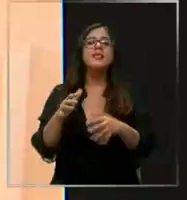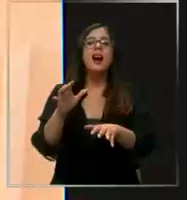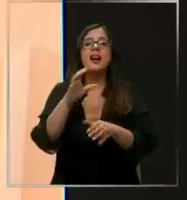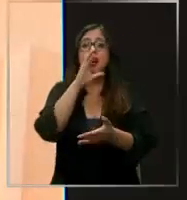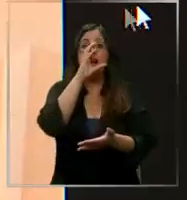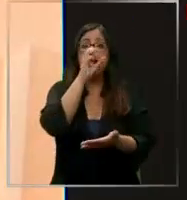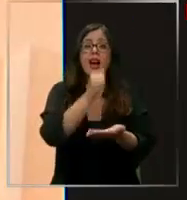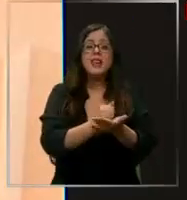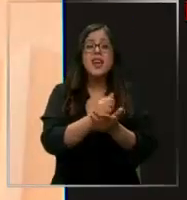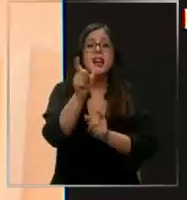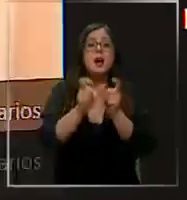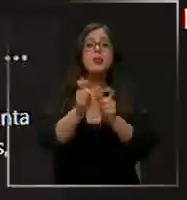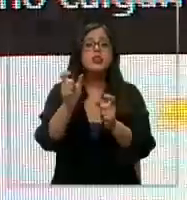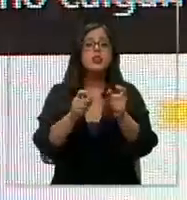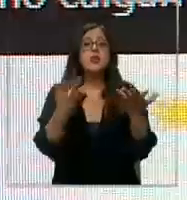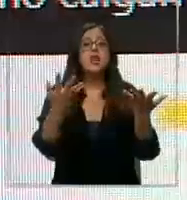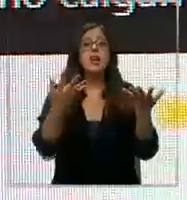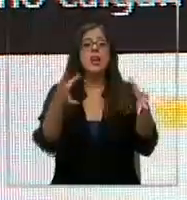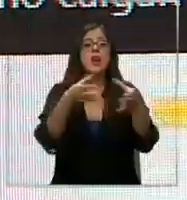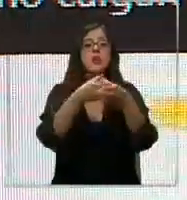sociales o portales de arriendo.